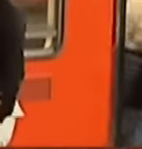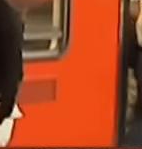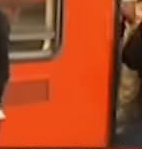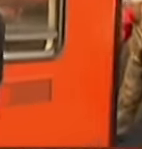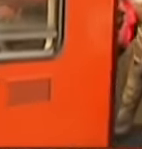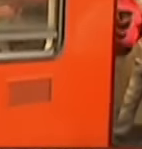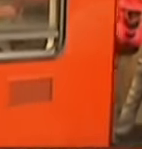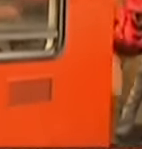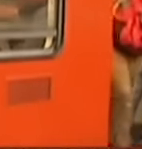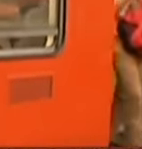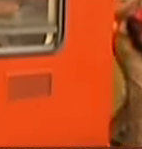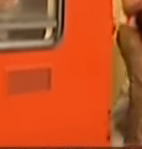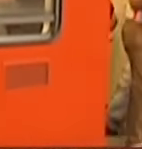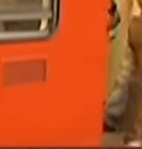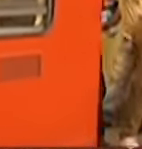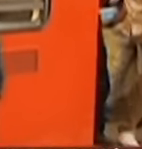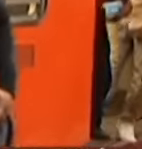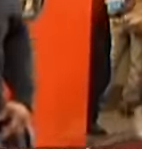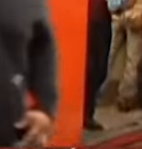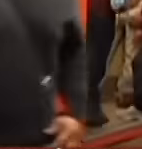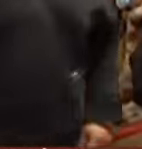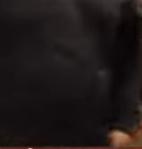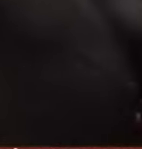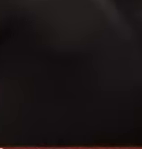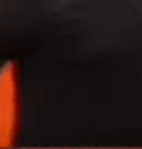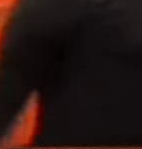Para México al día, Jaqueline López-Arate